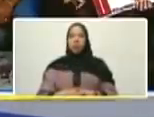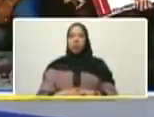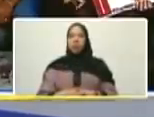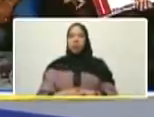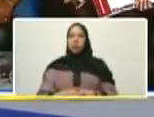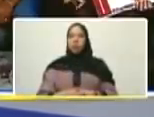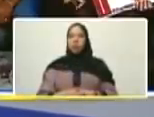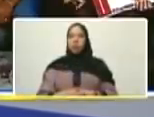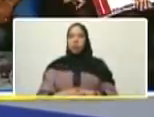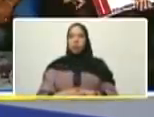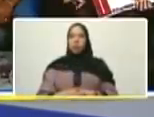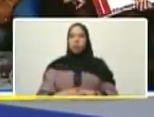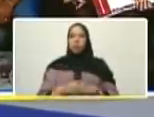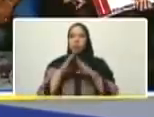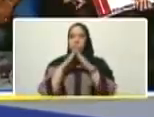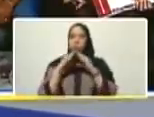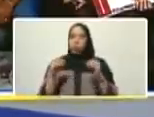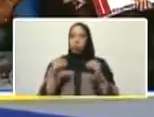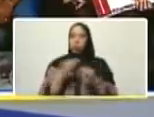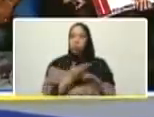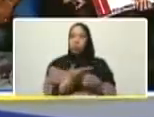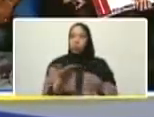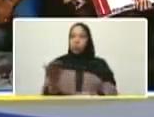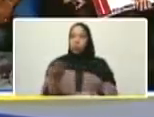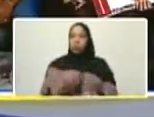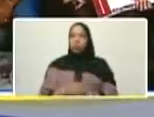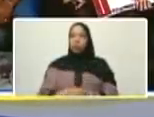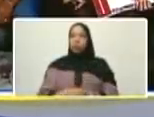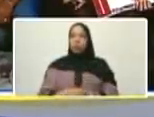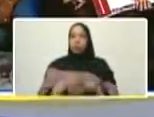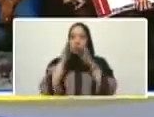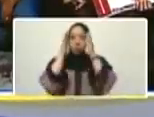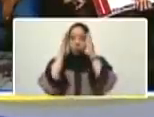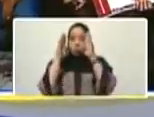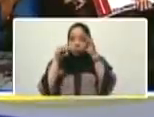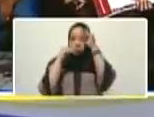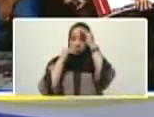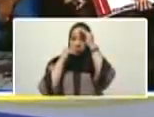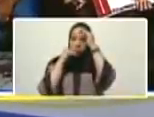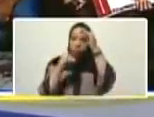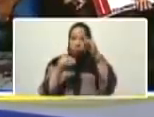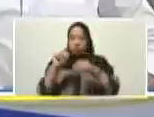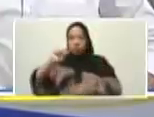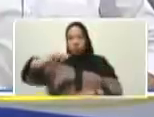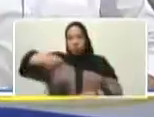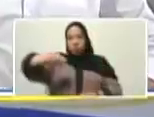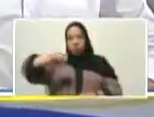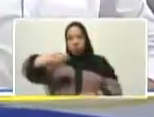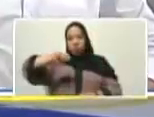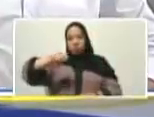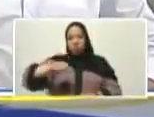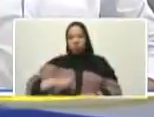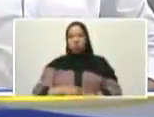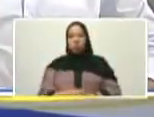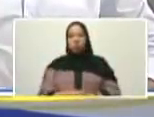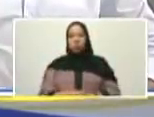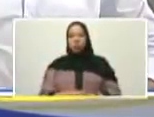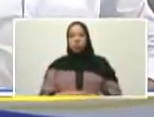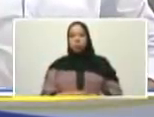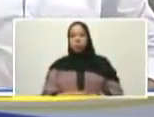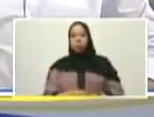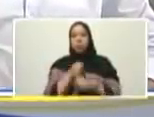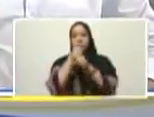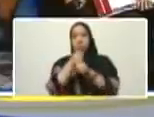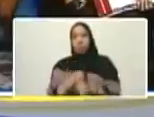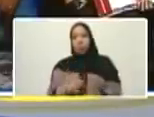todos ustedes la gente que está concentrada allí que le van a dar su llave Villarroel escúchame